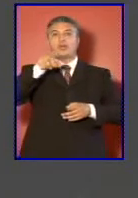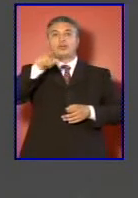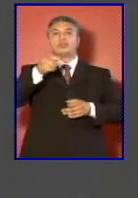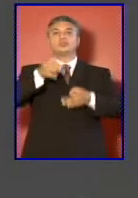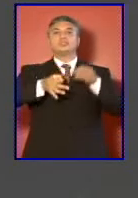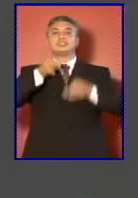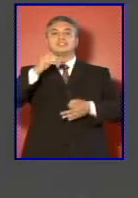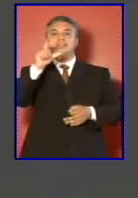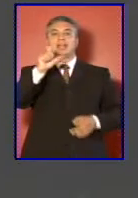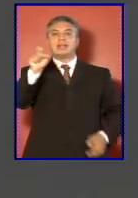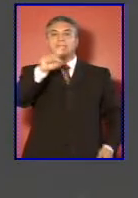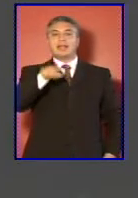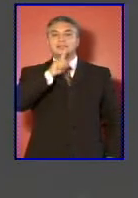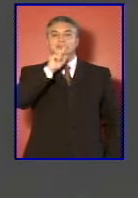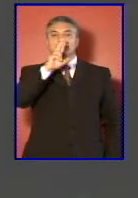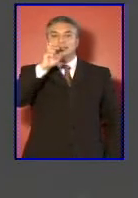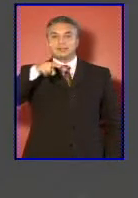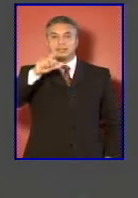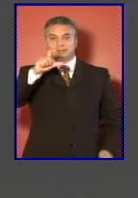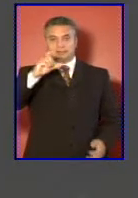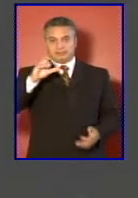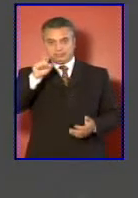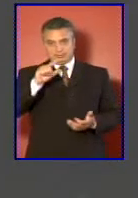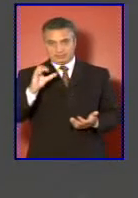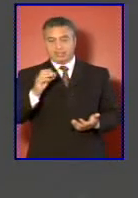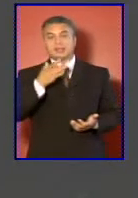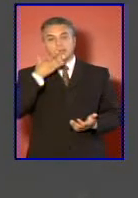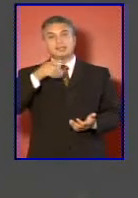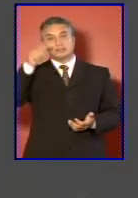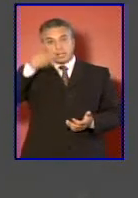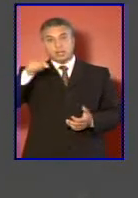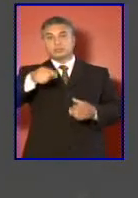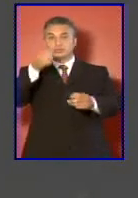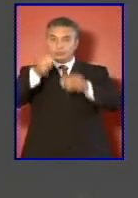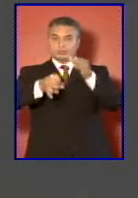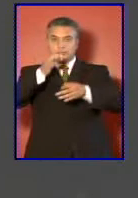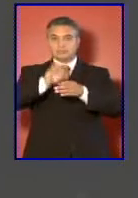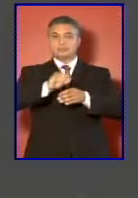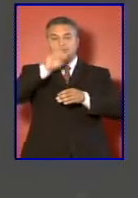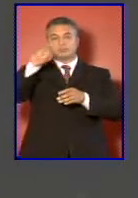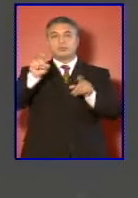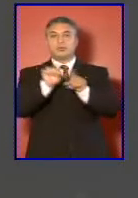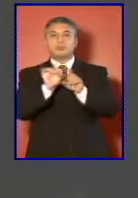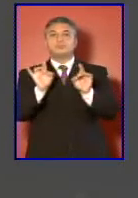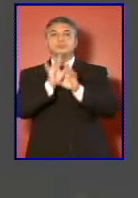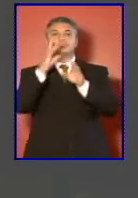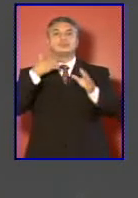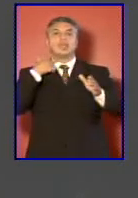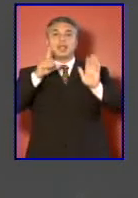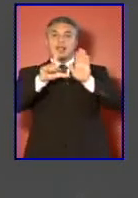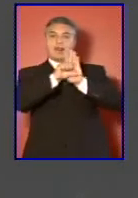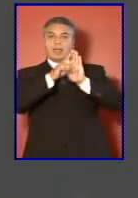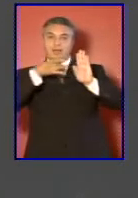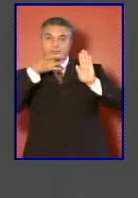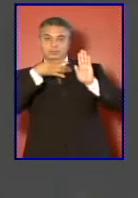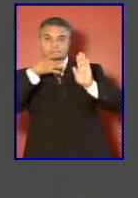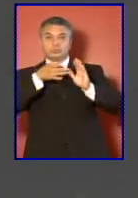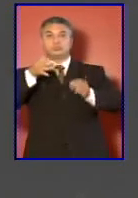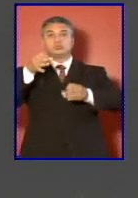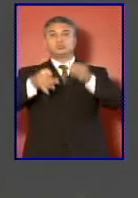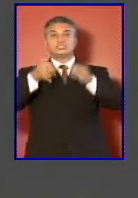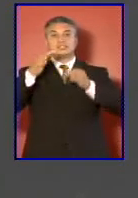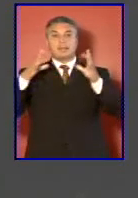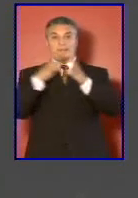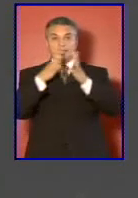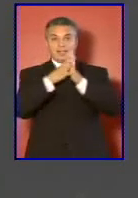dichos causas al conocimiento y juzgamiento de los delitos contemplados en el Código de Justicia Militar